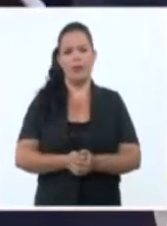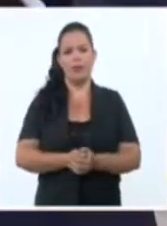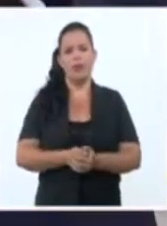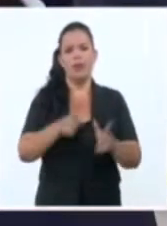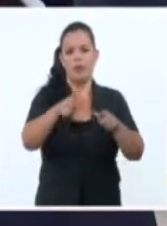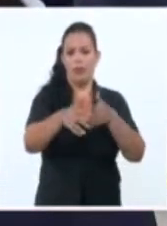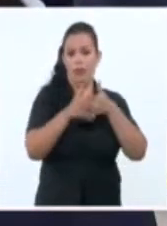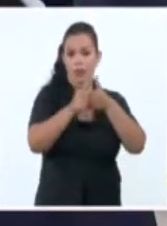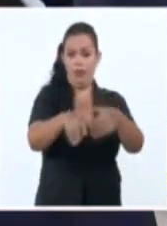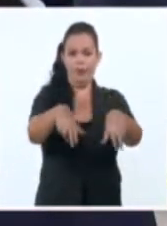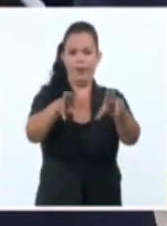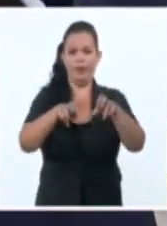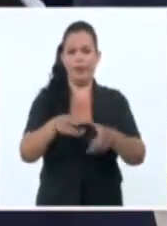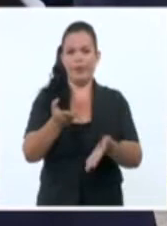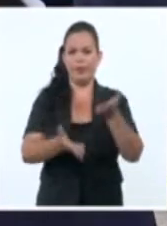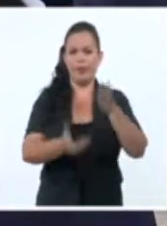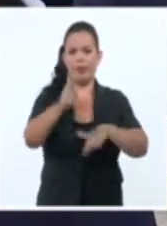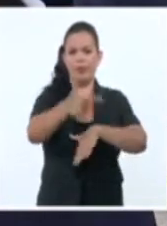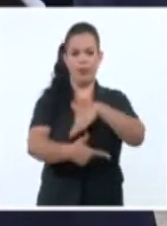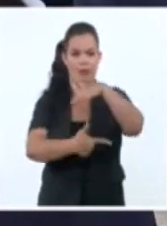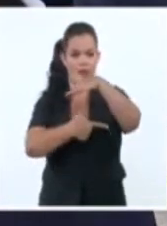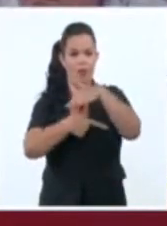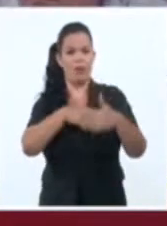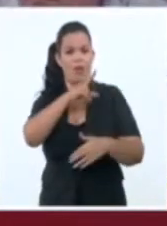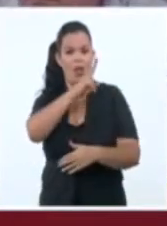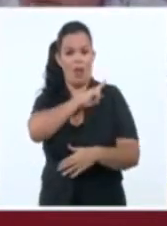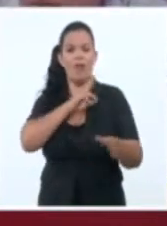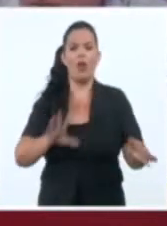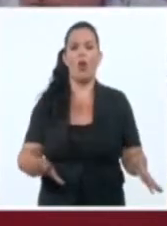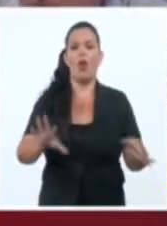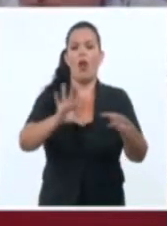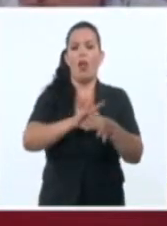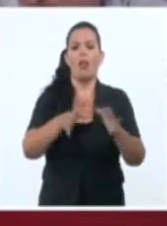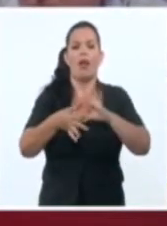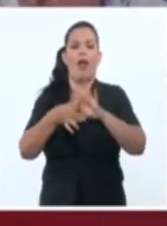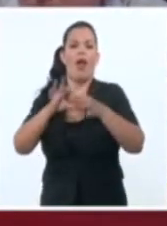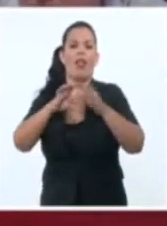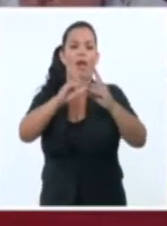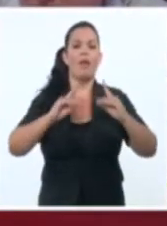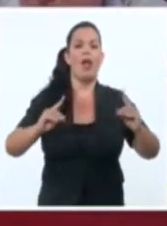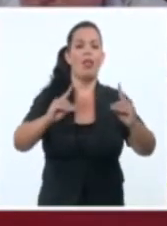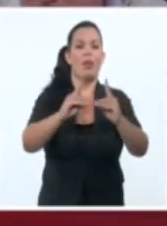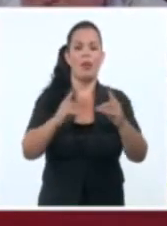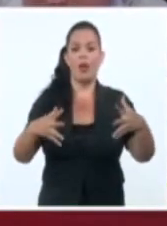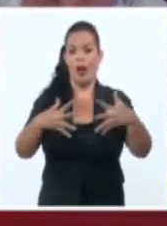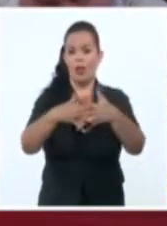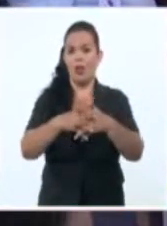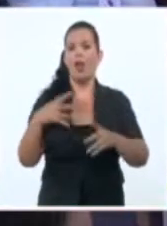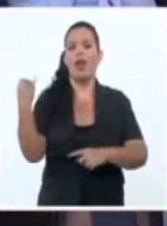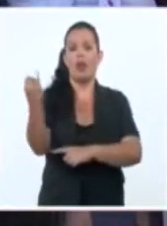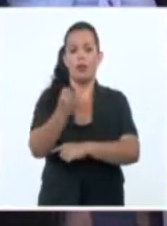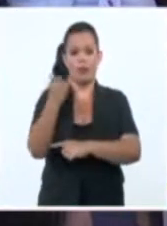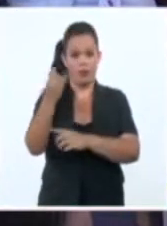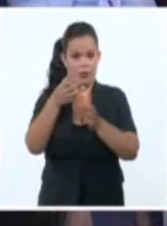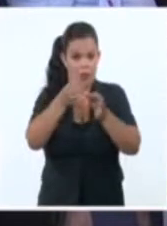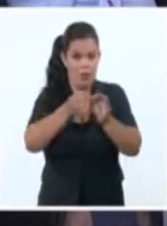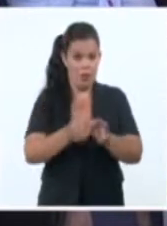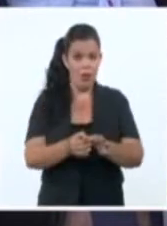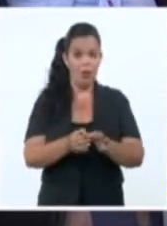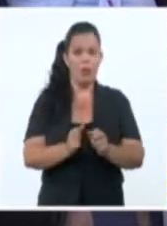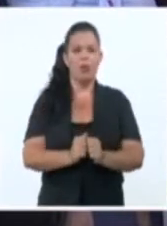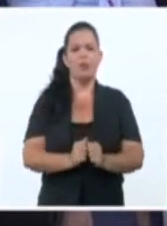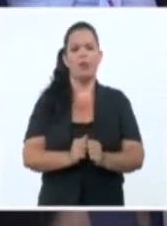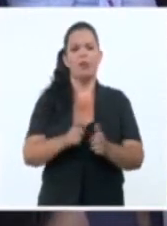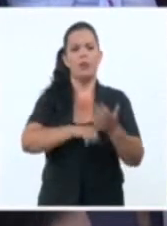Arzuaga Reyes, vicejefe y coordinador del Departamento de Relaciones Internacionales del Comité Central del Partido Comunista de Cuba,